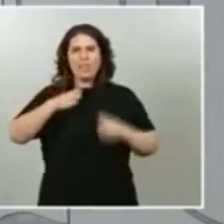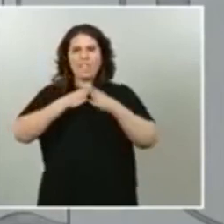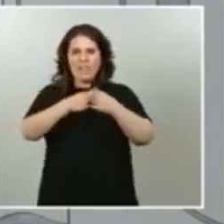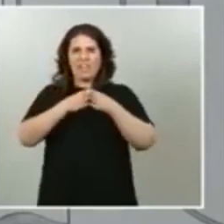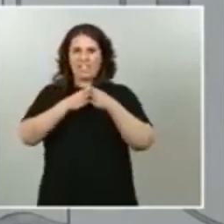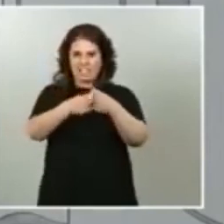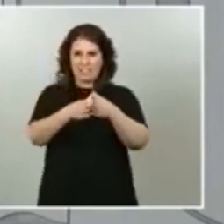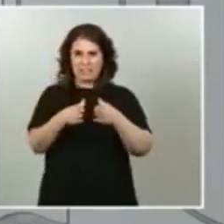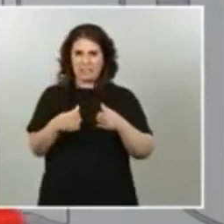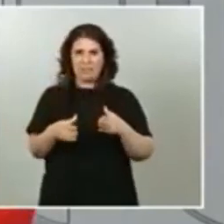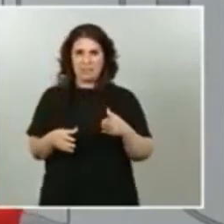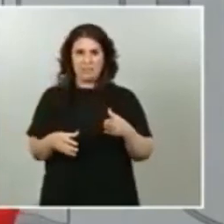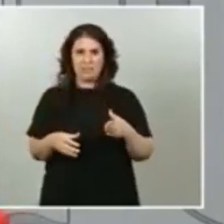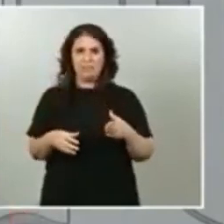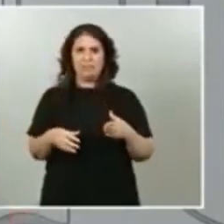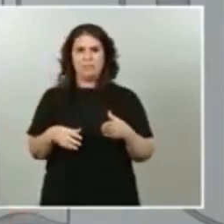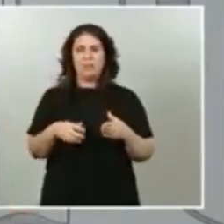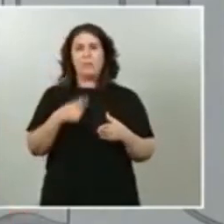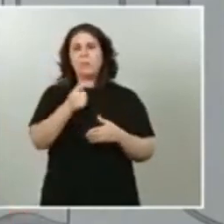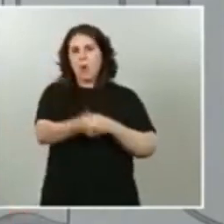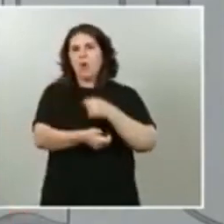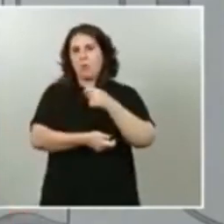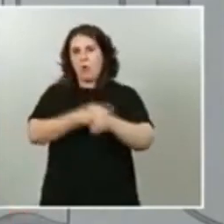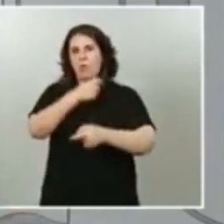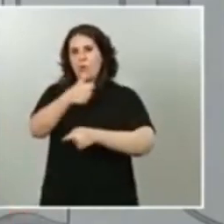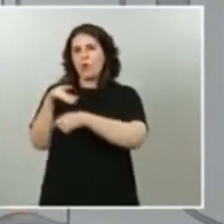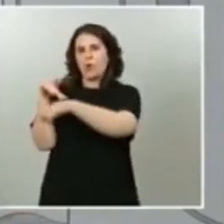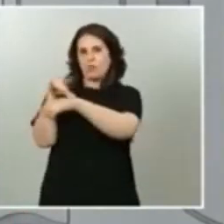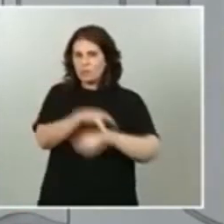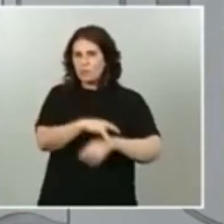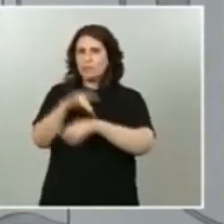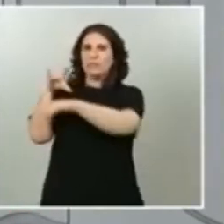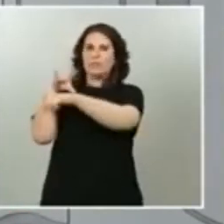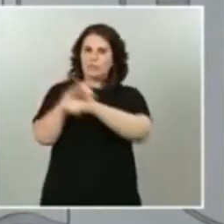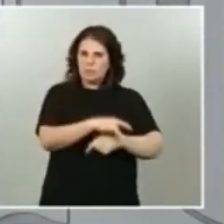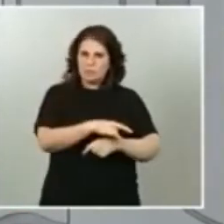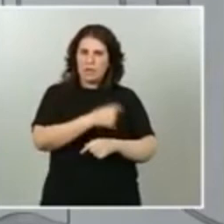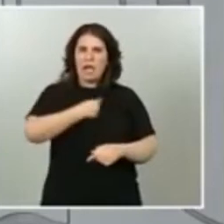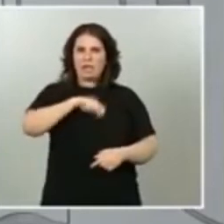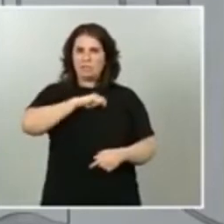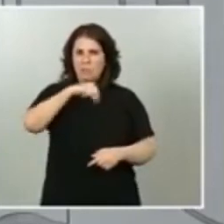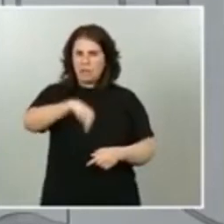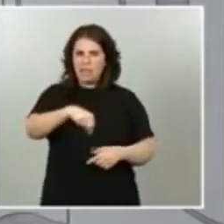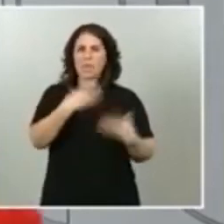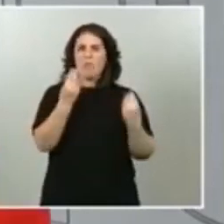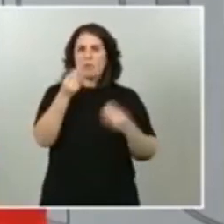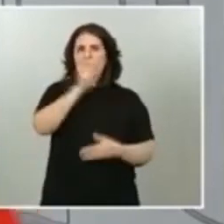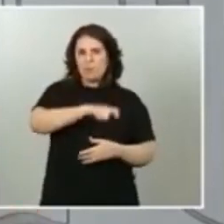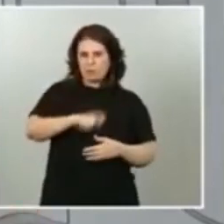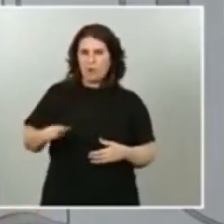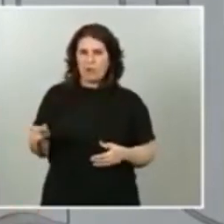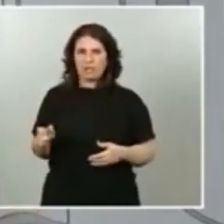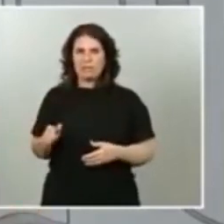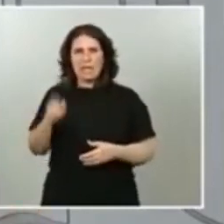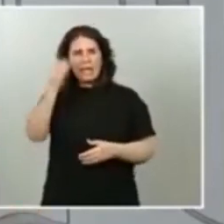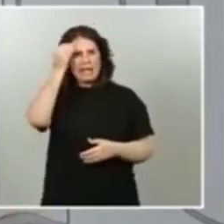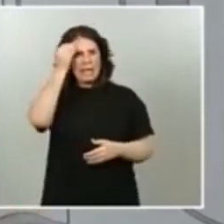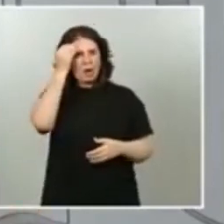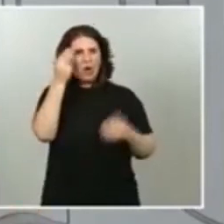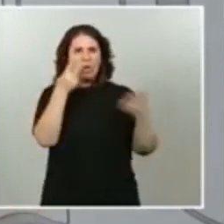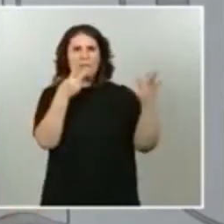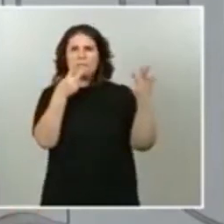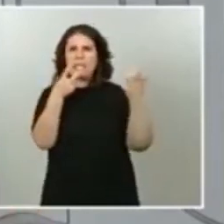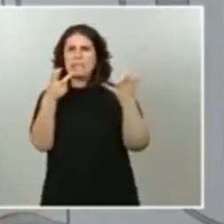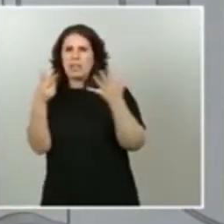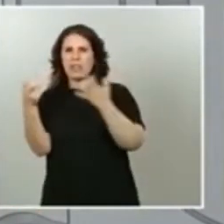de forma progresiva trayendo retornando a España a muchas personas en concreto creo que eran más de 700 las